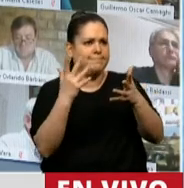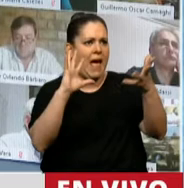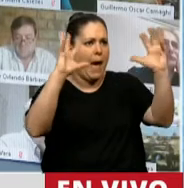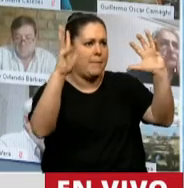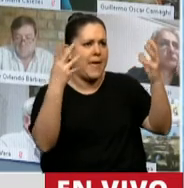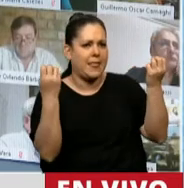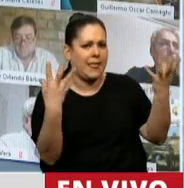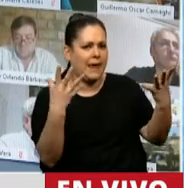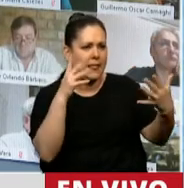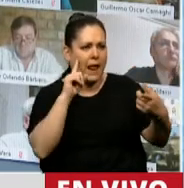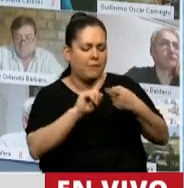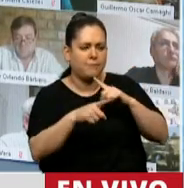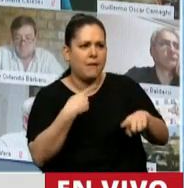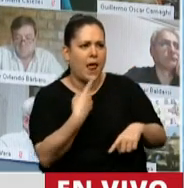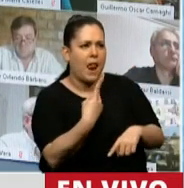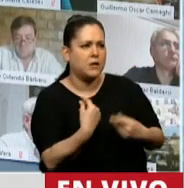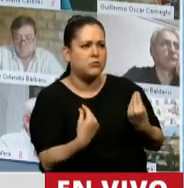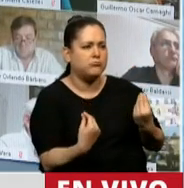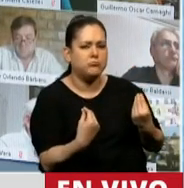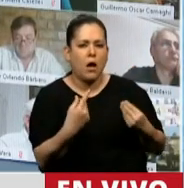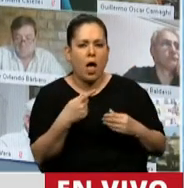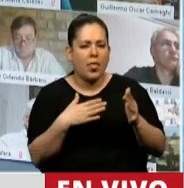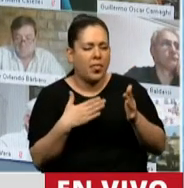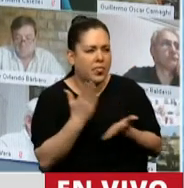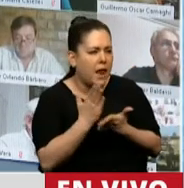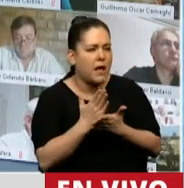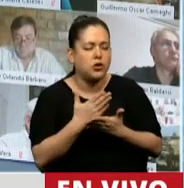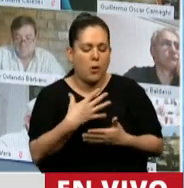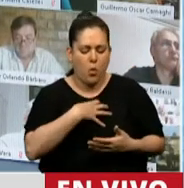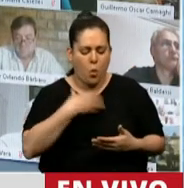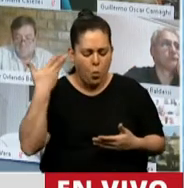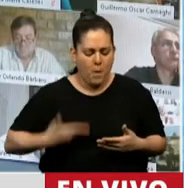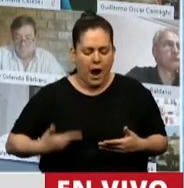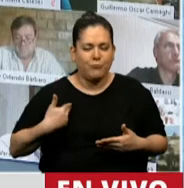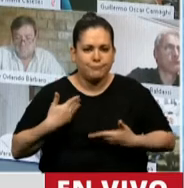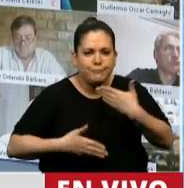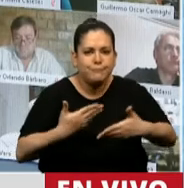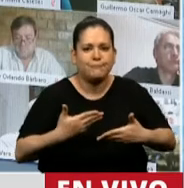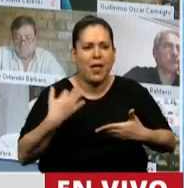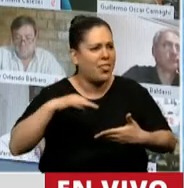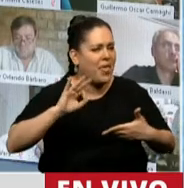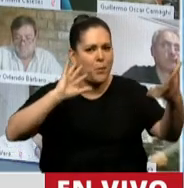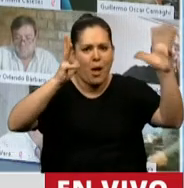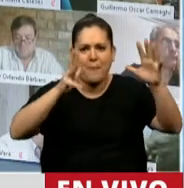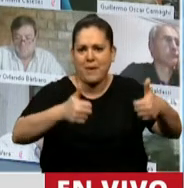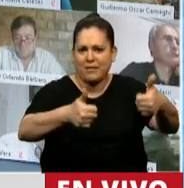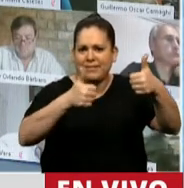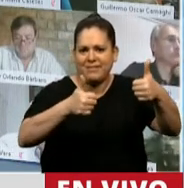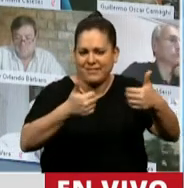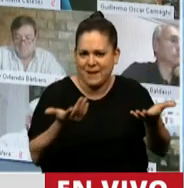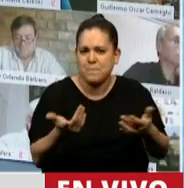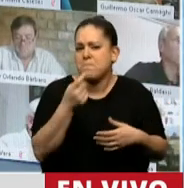como un derecho fundamental al desarrollo humano. Lo que estamos viviendo en Córdoba